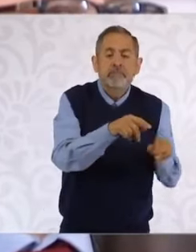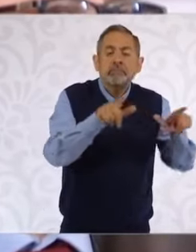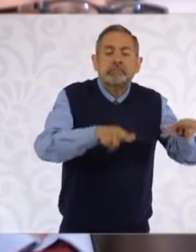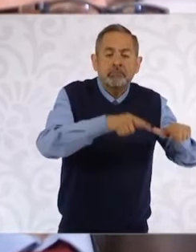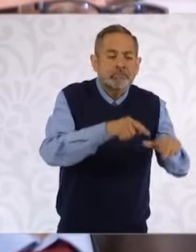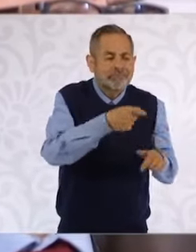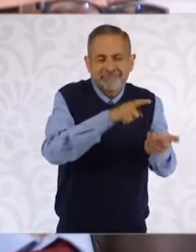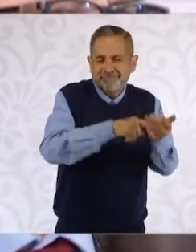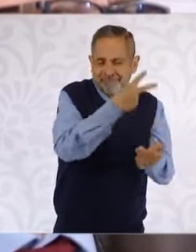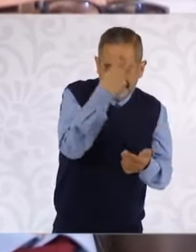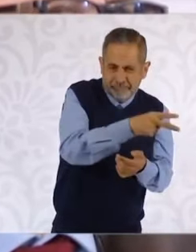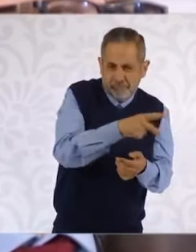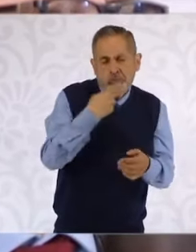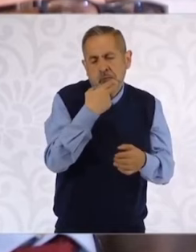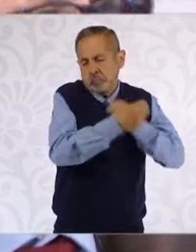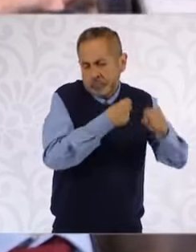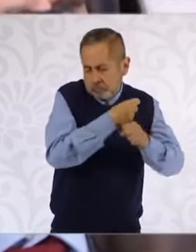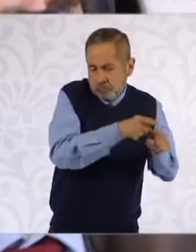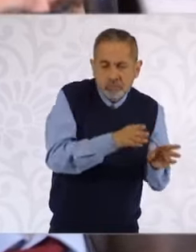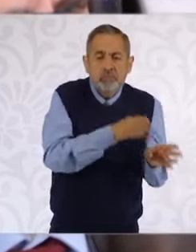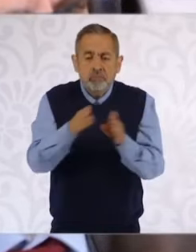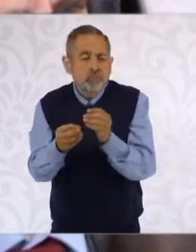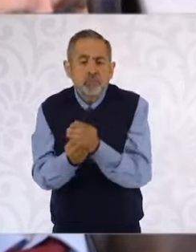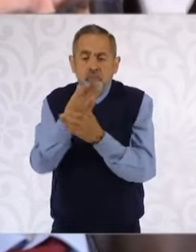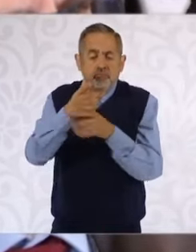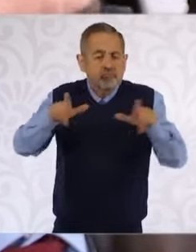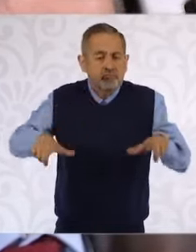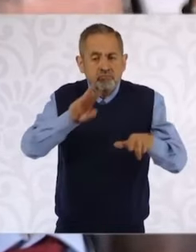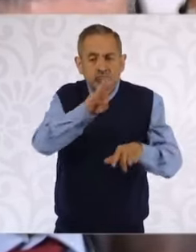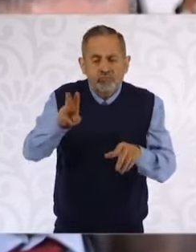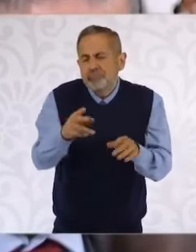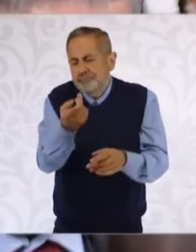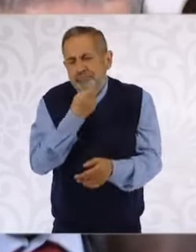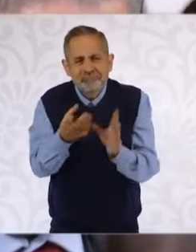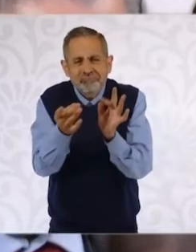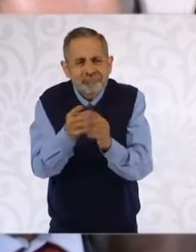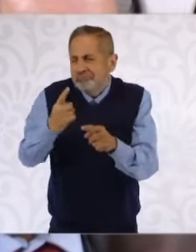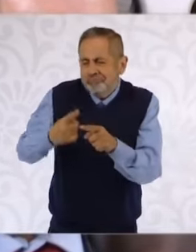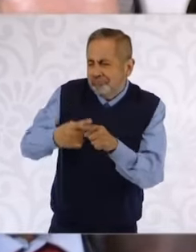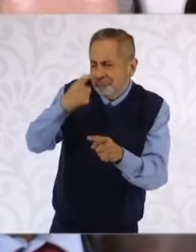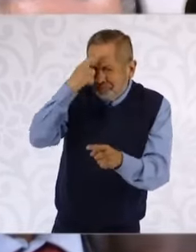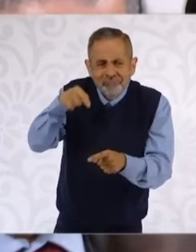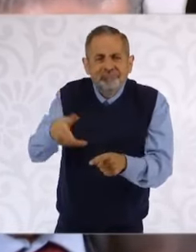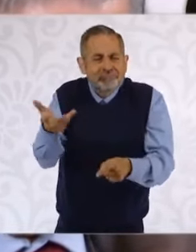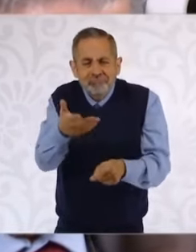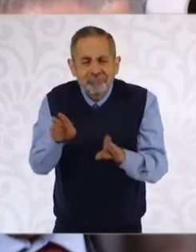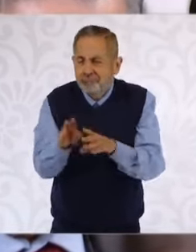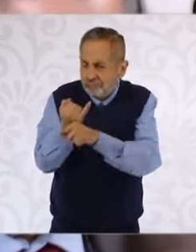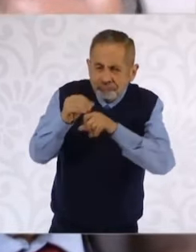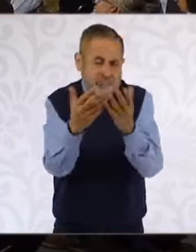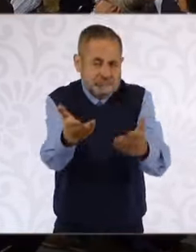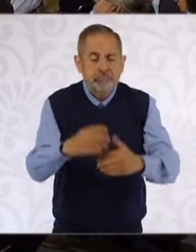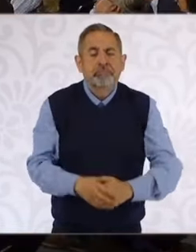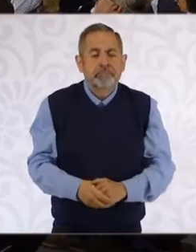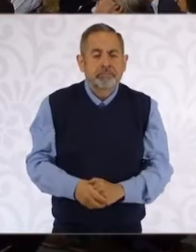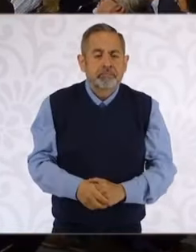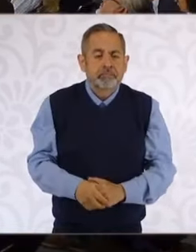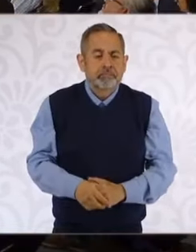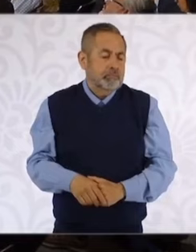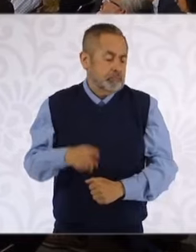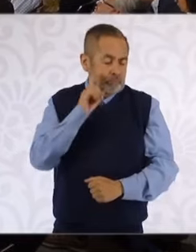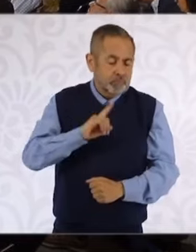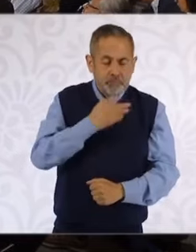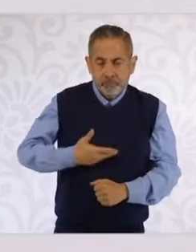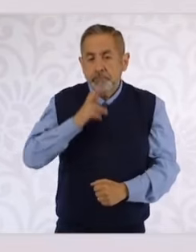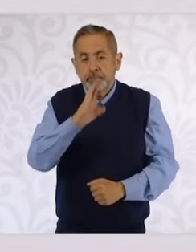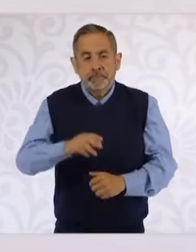utilizó durante muchos años en México. Quisiera que nos diera un poquito más de detalles de cómo se creó, quién la creó, con qué información. La plataforma de